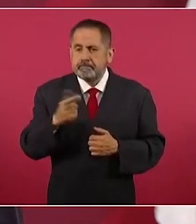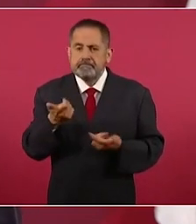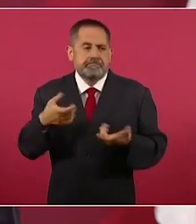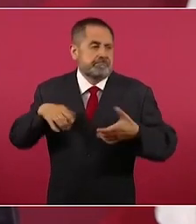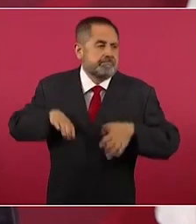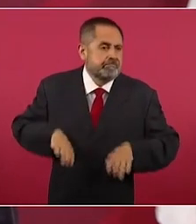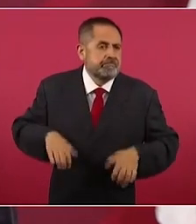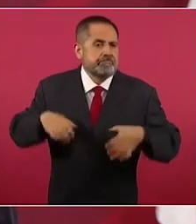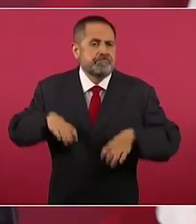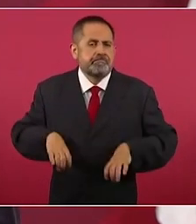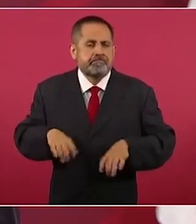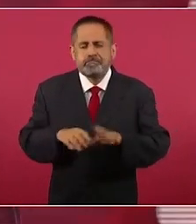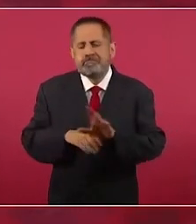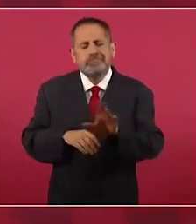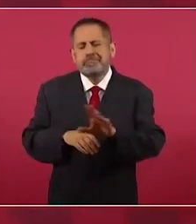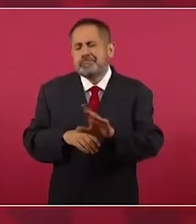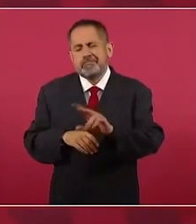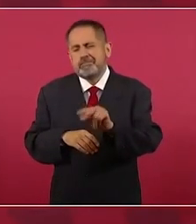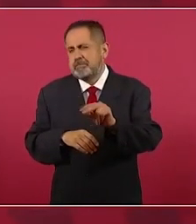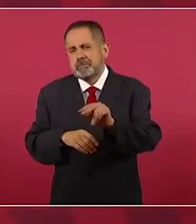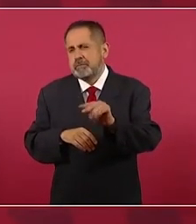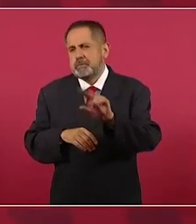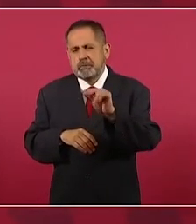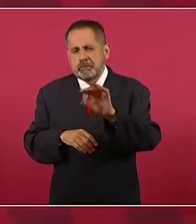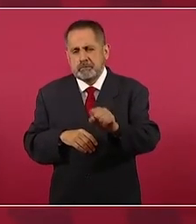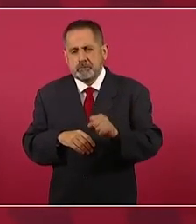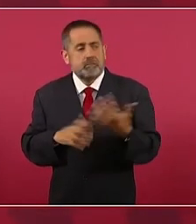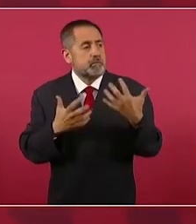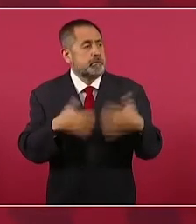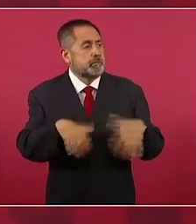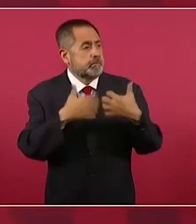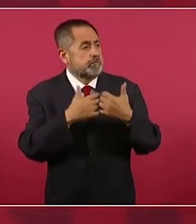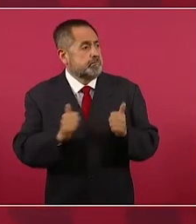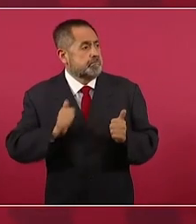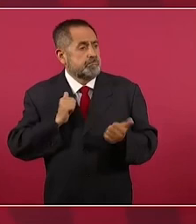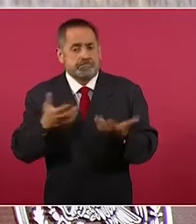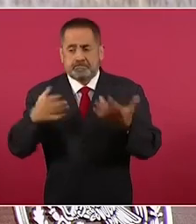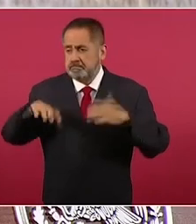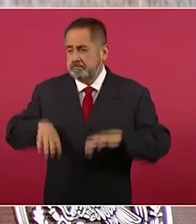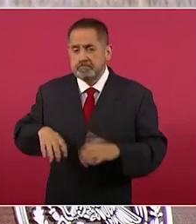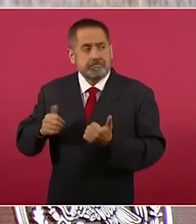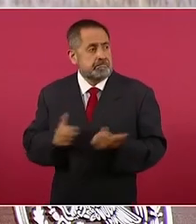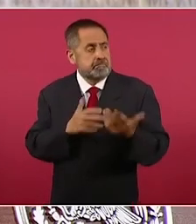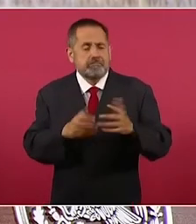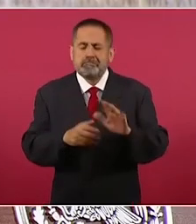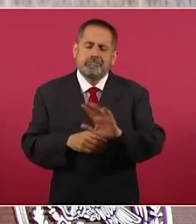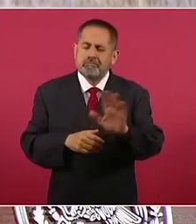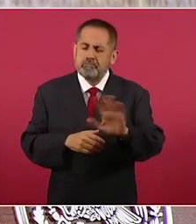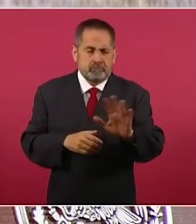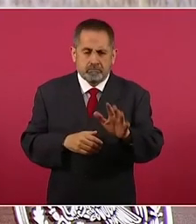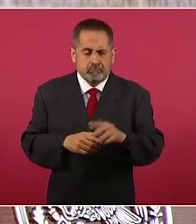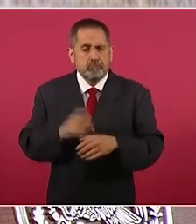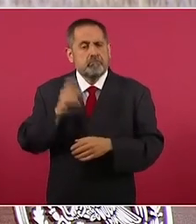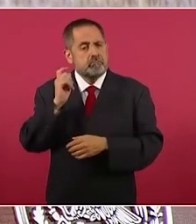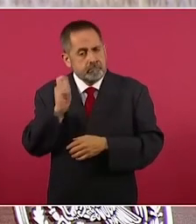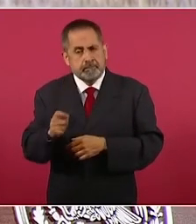o en beneficio de una empresa, es una